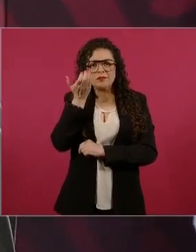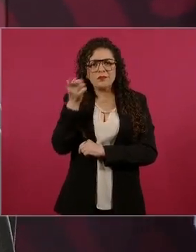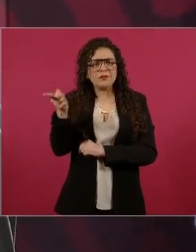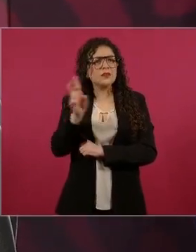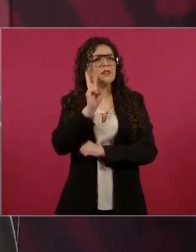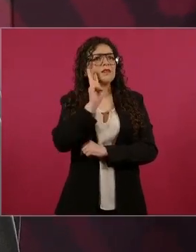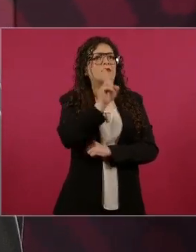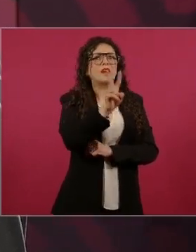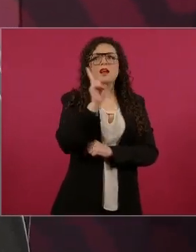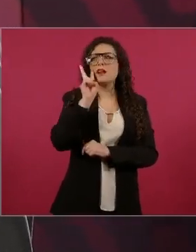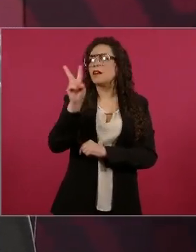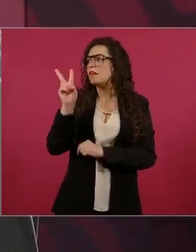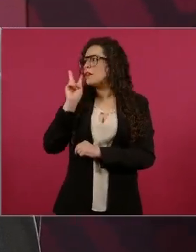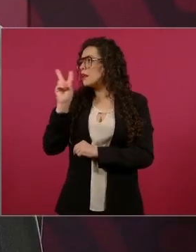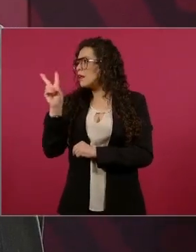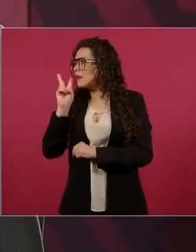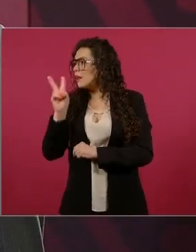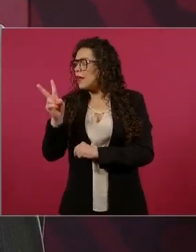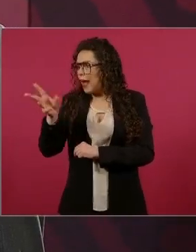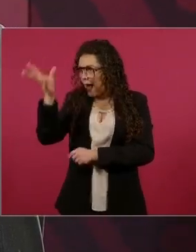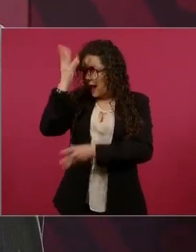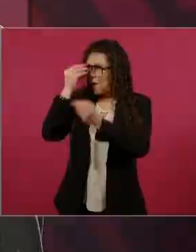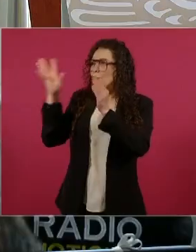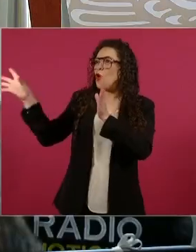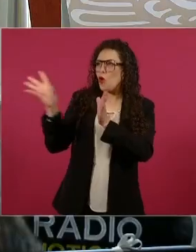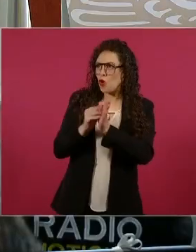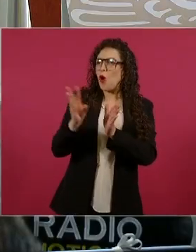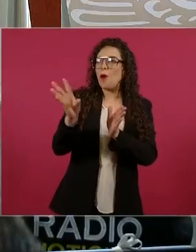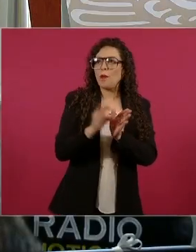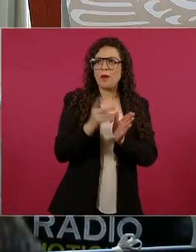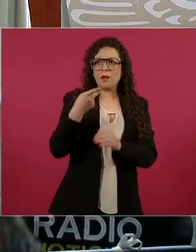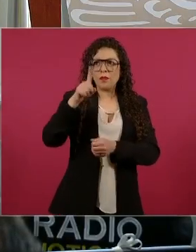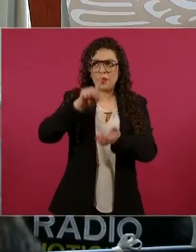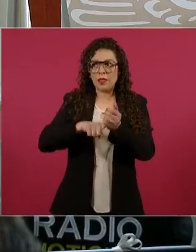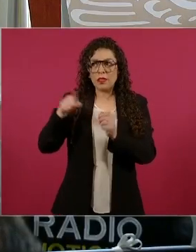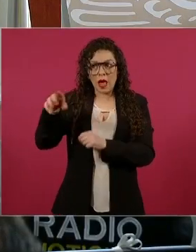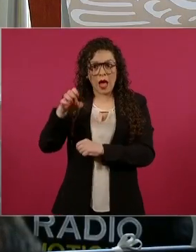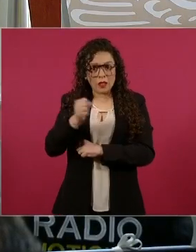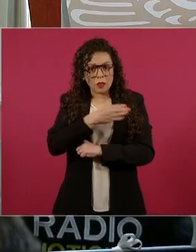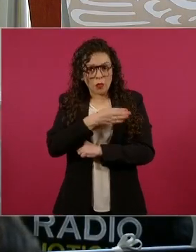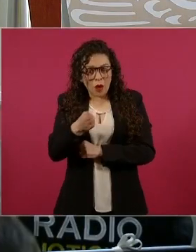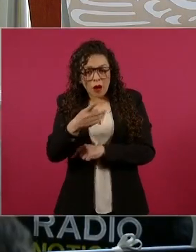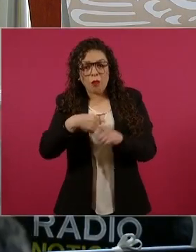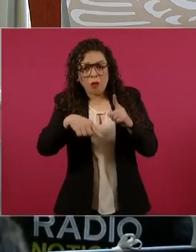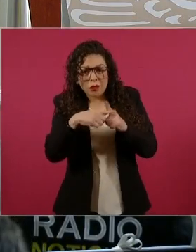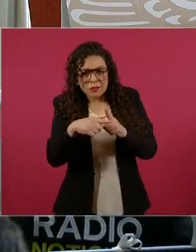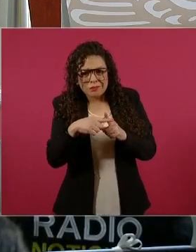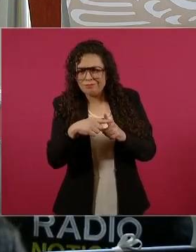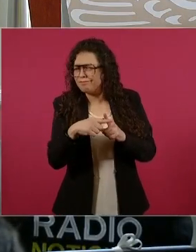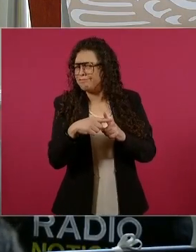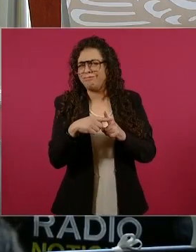todo, todo, todo,